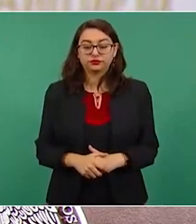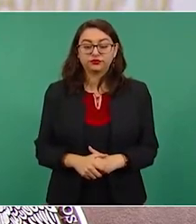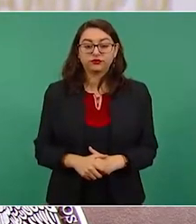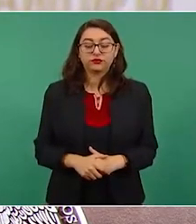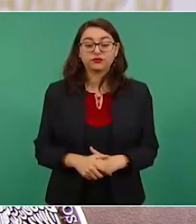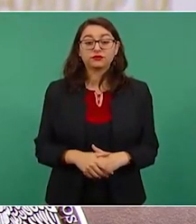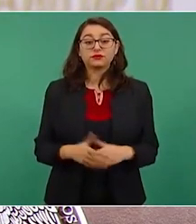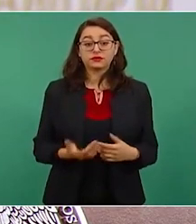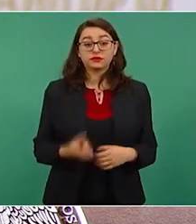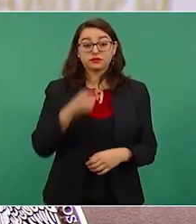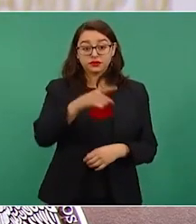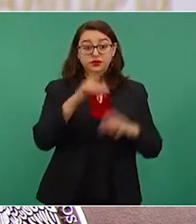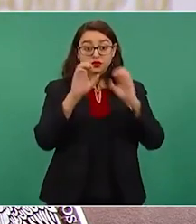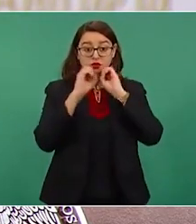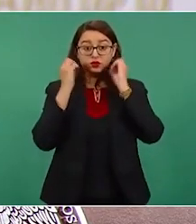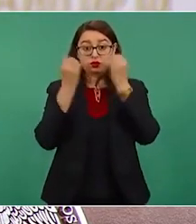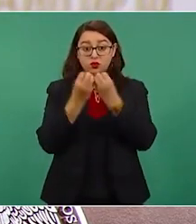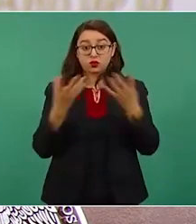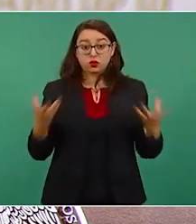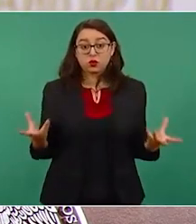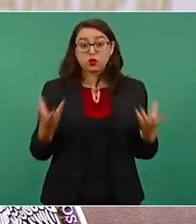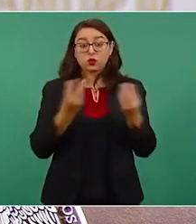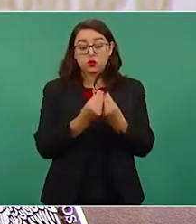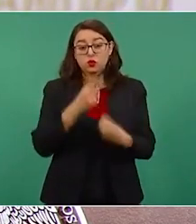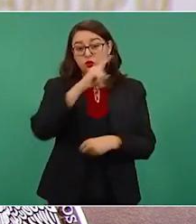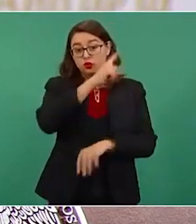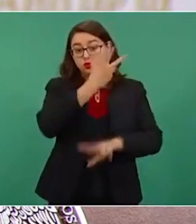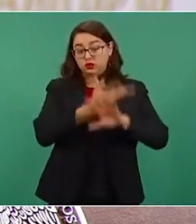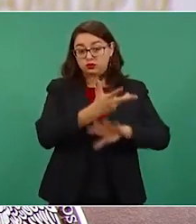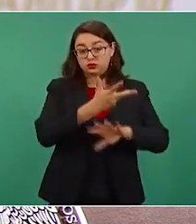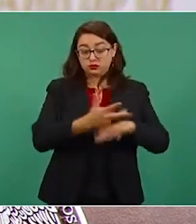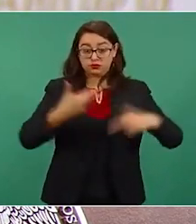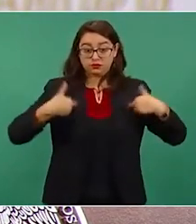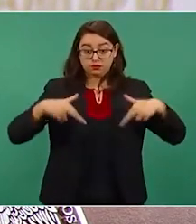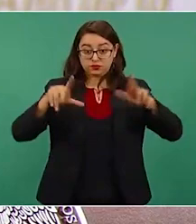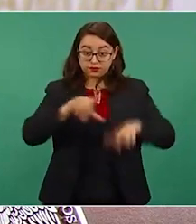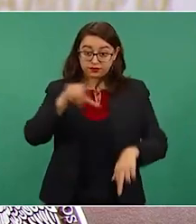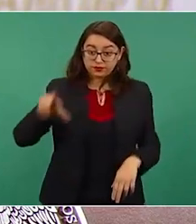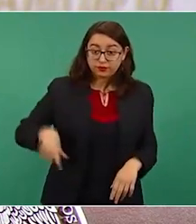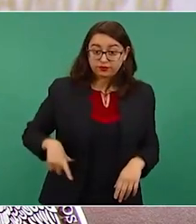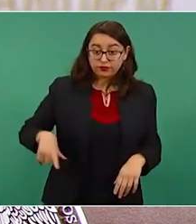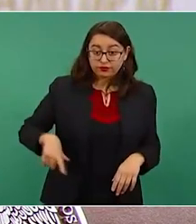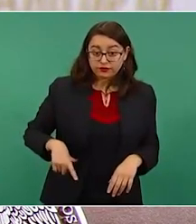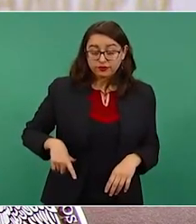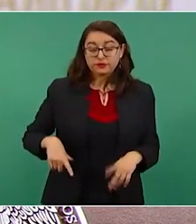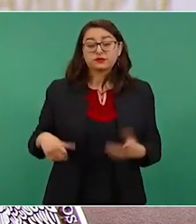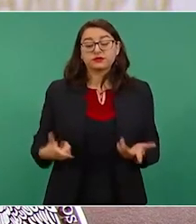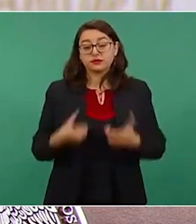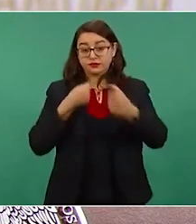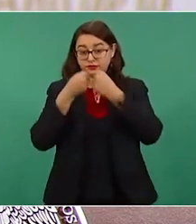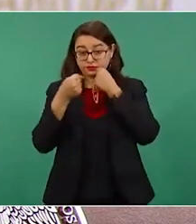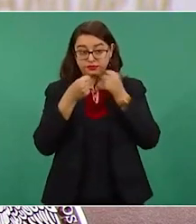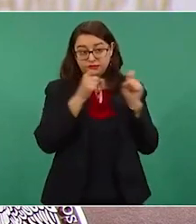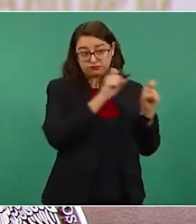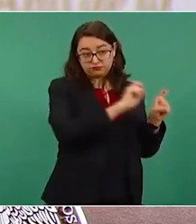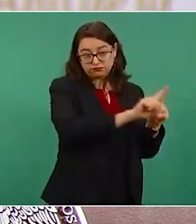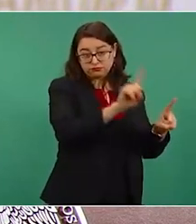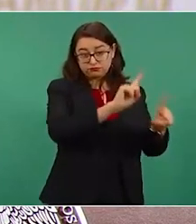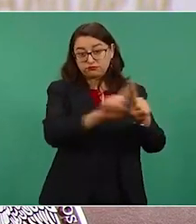organización vinculada al Departamento de Estado de Estados Unidos, que de acuerdo con periodistas de distintos países,